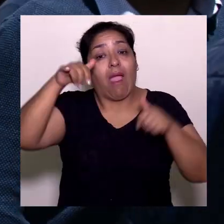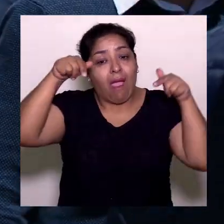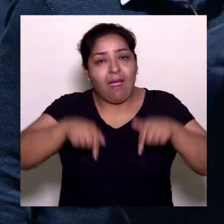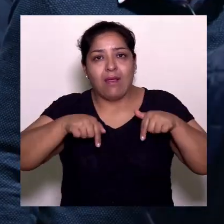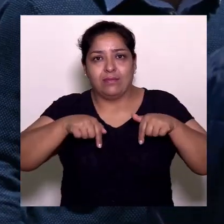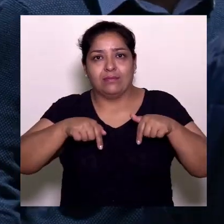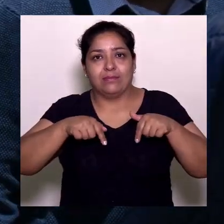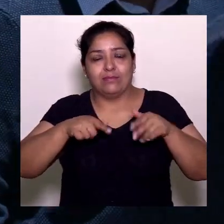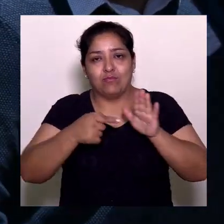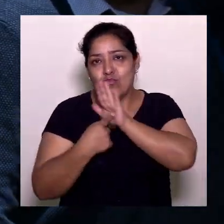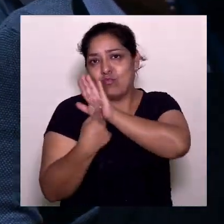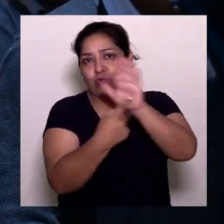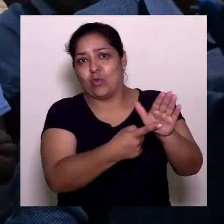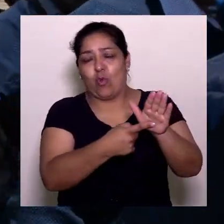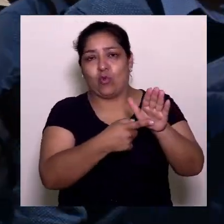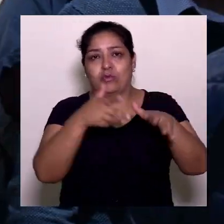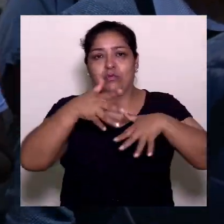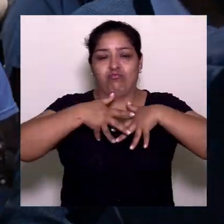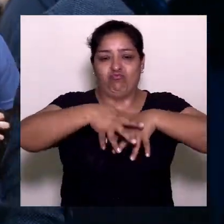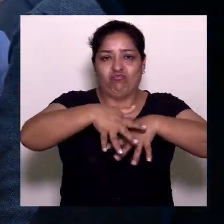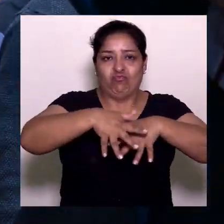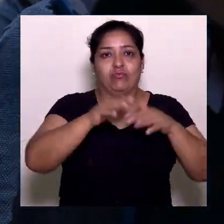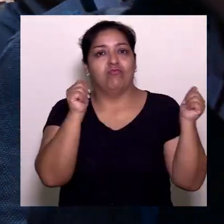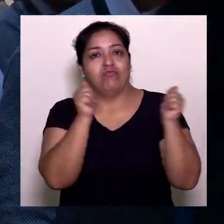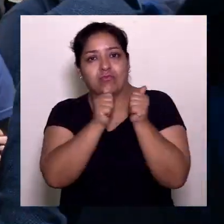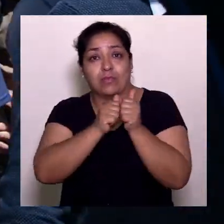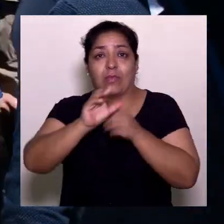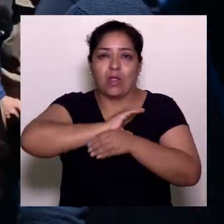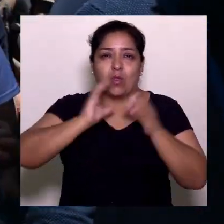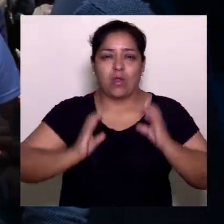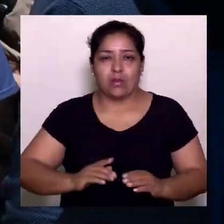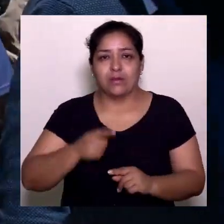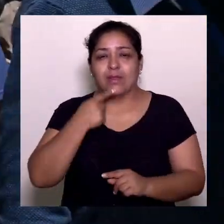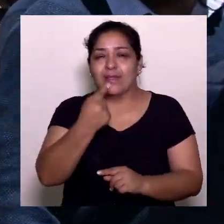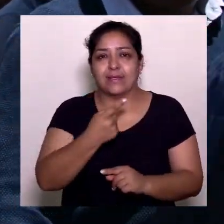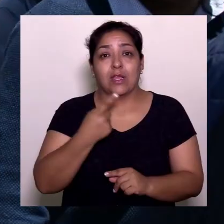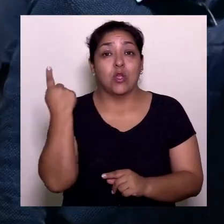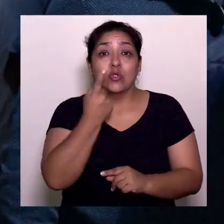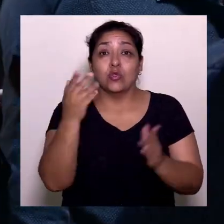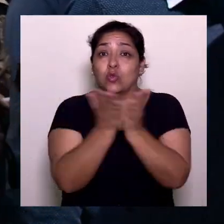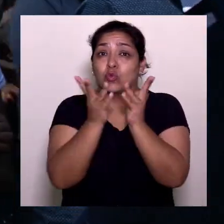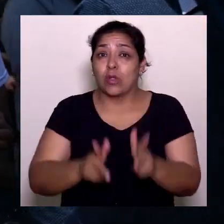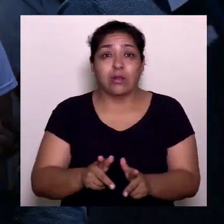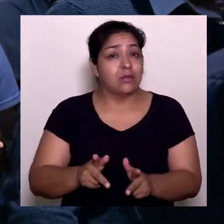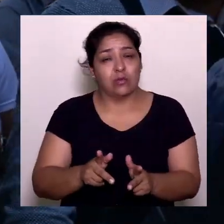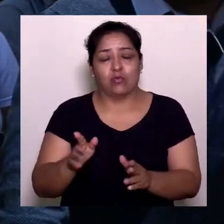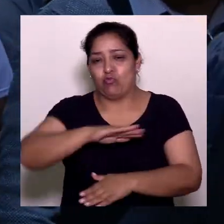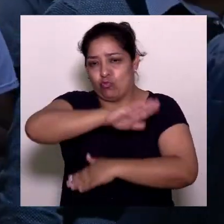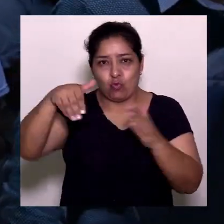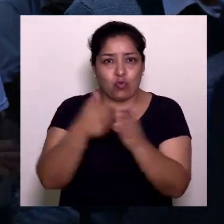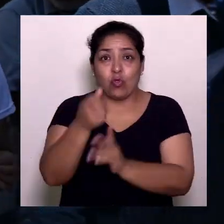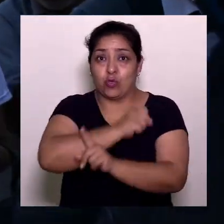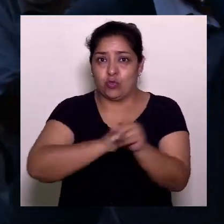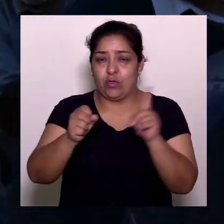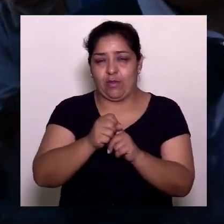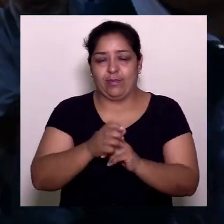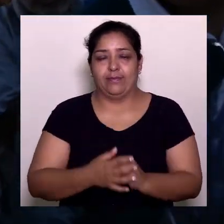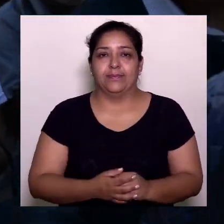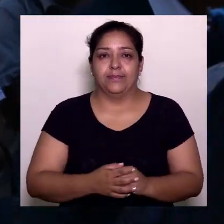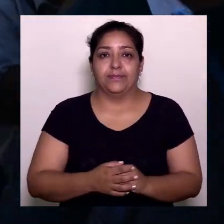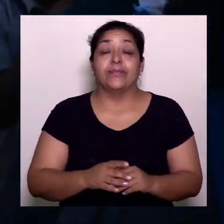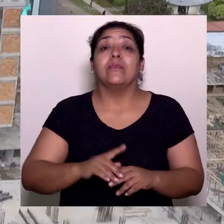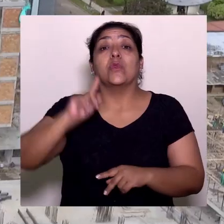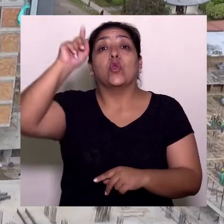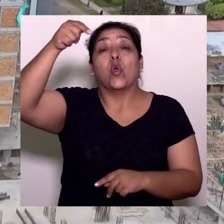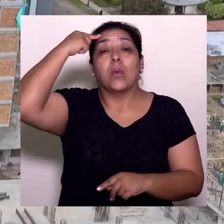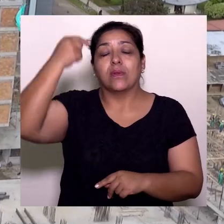eficiente y aquí estamos demostrando que marchamos al lado de la ciudadanía, al lado de la gente, insisto, no solo es de los estudiantes, esto